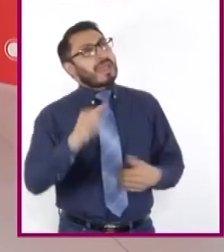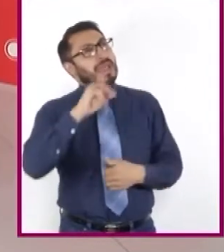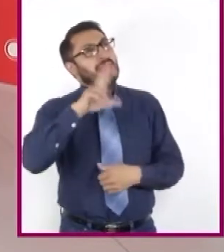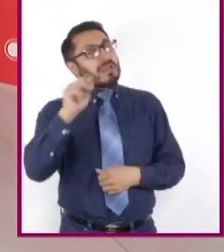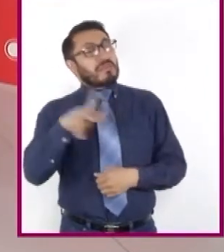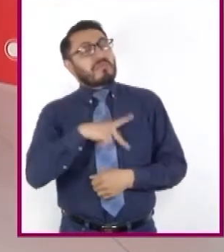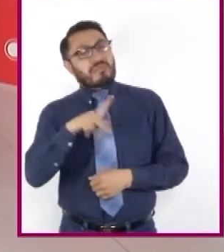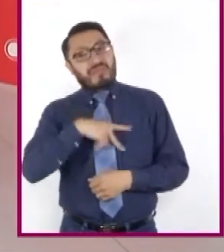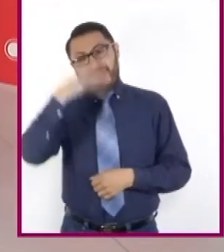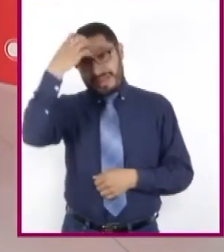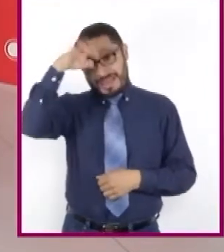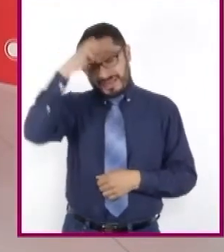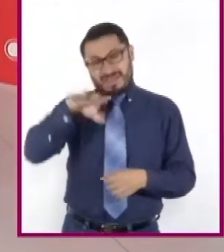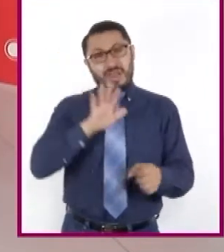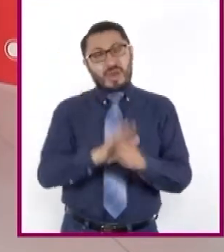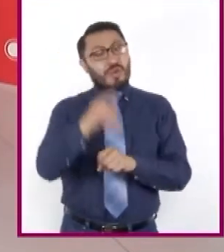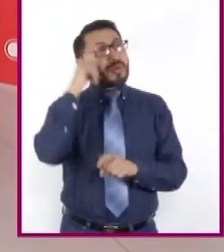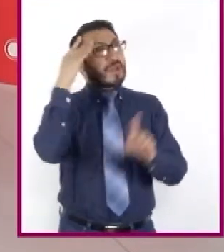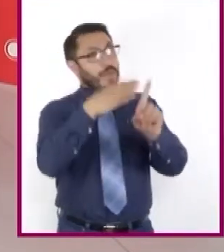artista quiere comunicar.